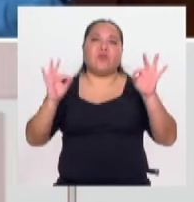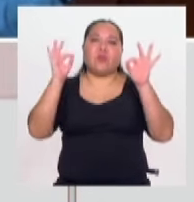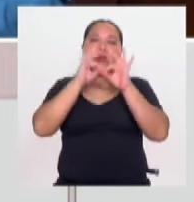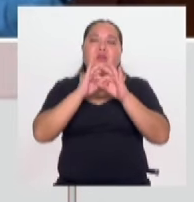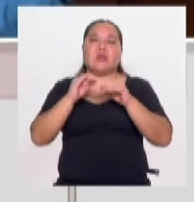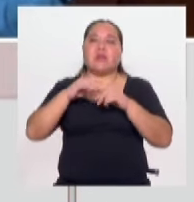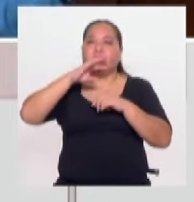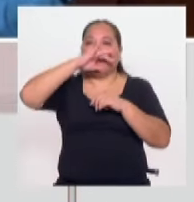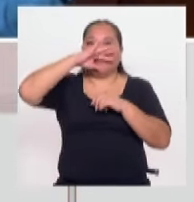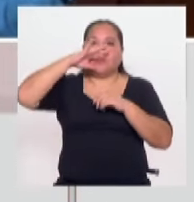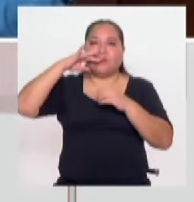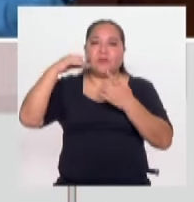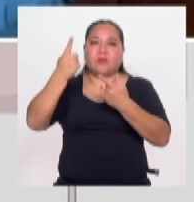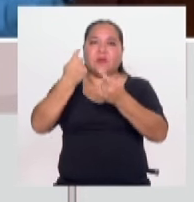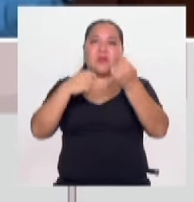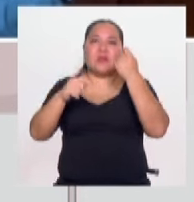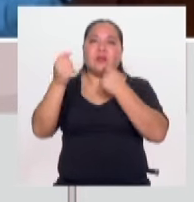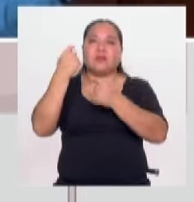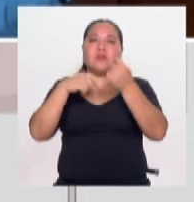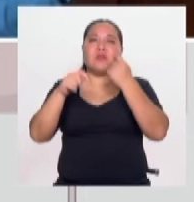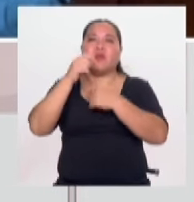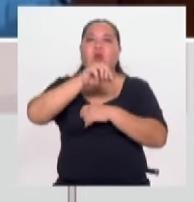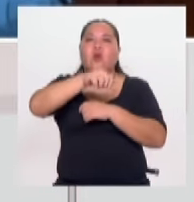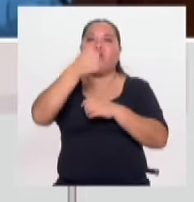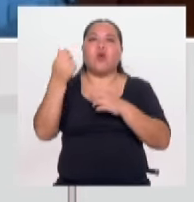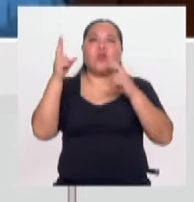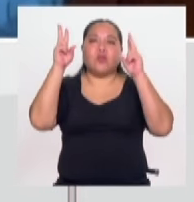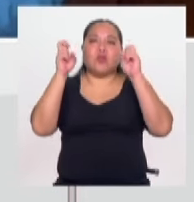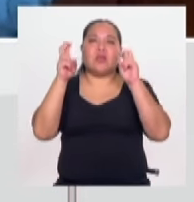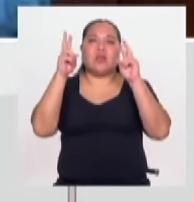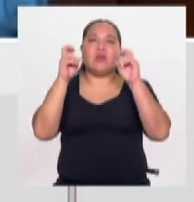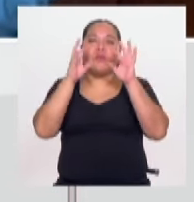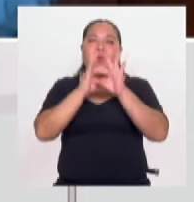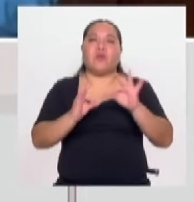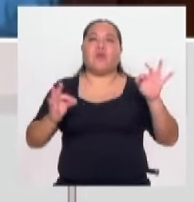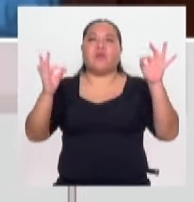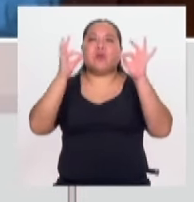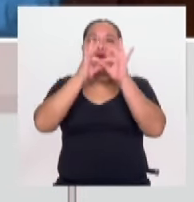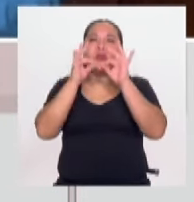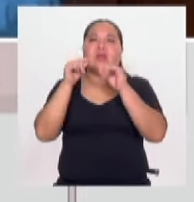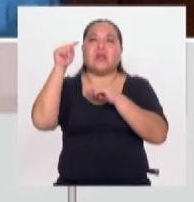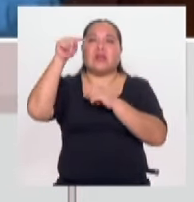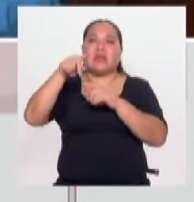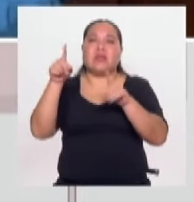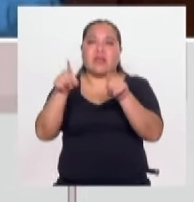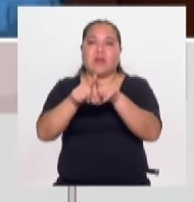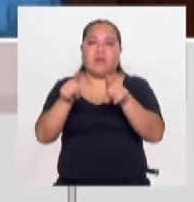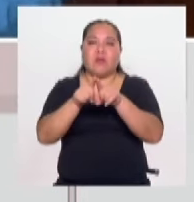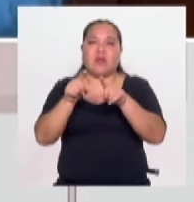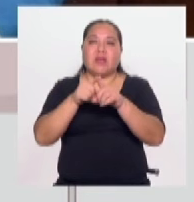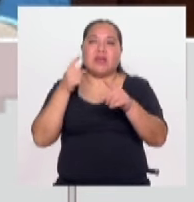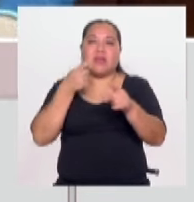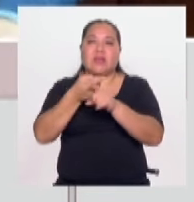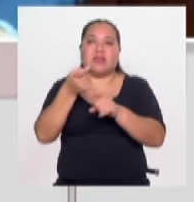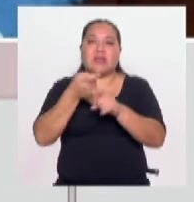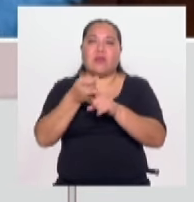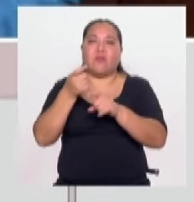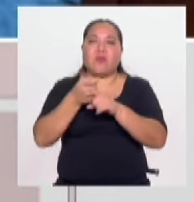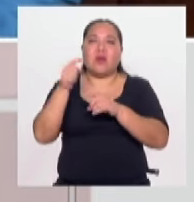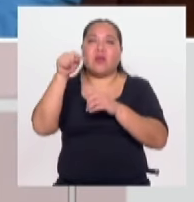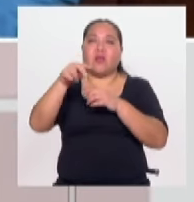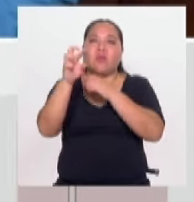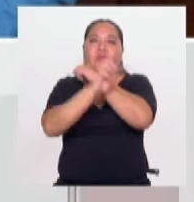narcotráfico, pero también otro de los temas fundamentales, por ejemplo, que afectan a varios países de la región, entre ellos